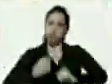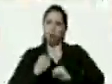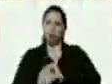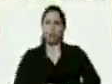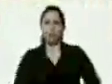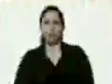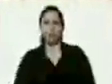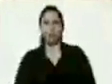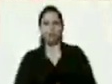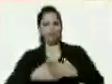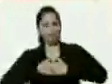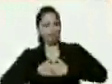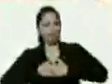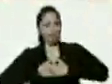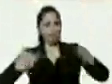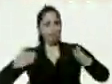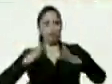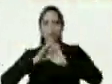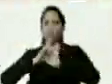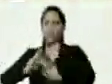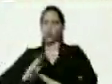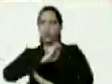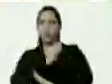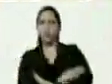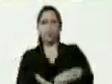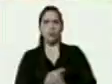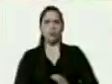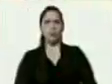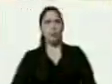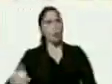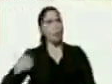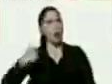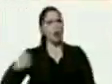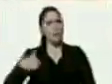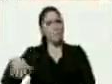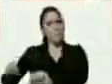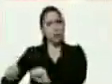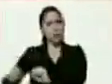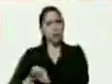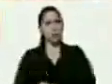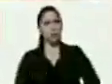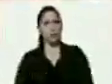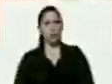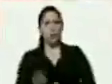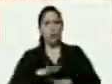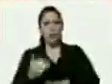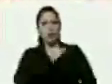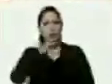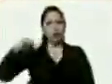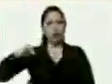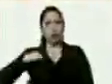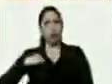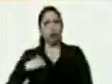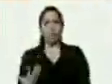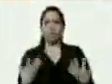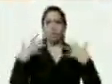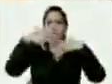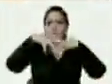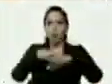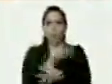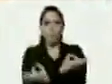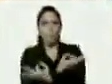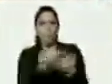dispuestos a dar la respuesta a cualquier intervencionismo porque somos una combinación perfecta